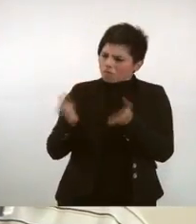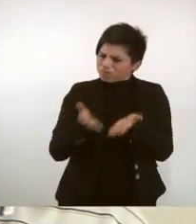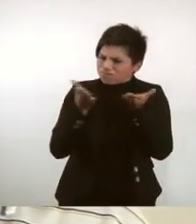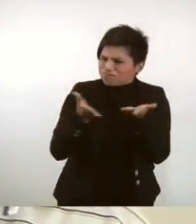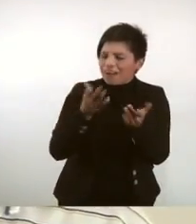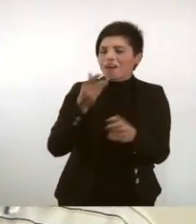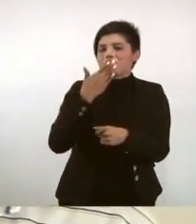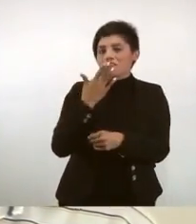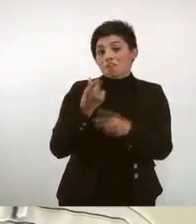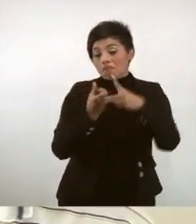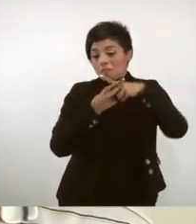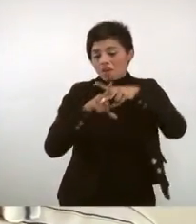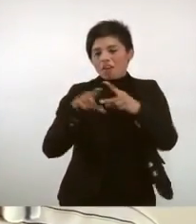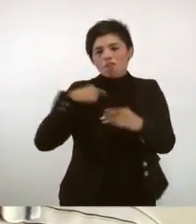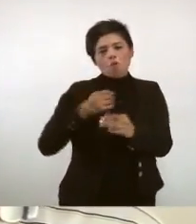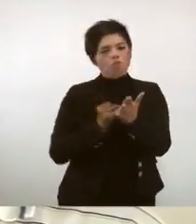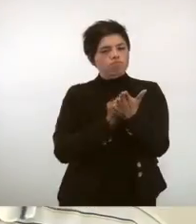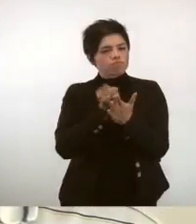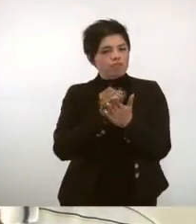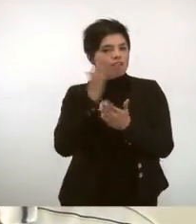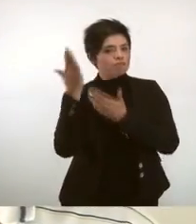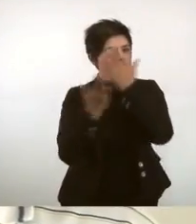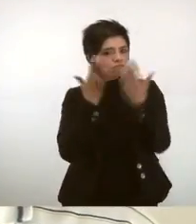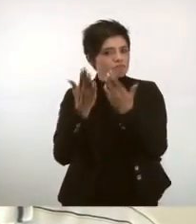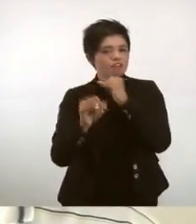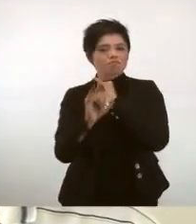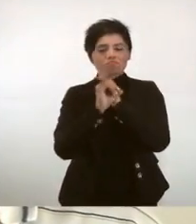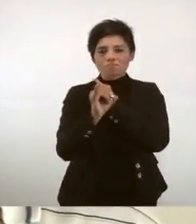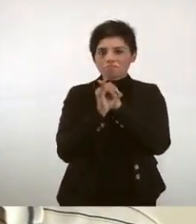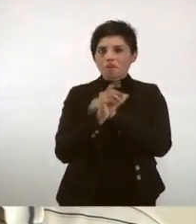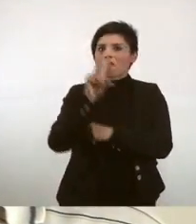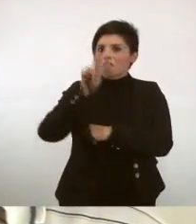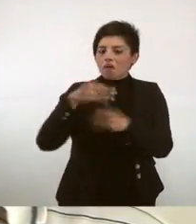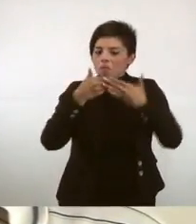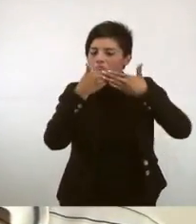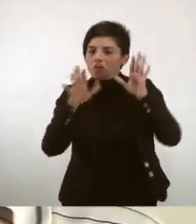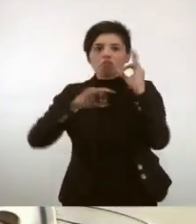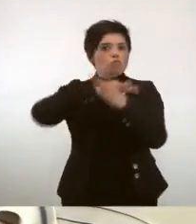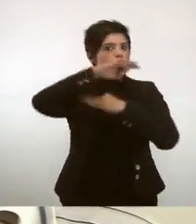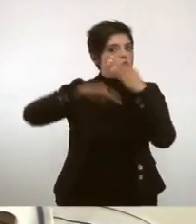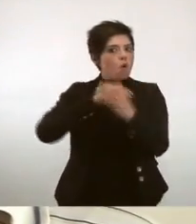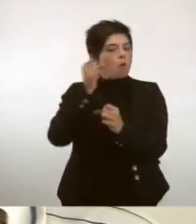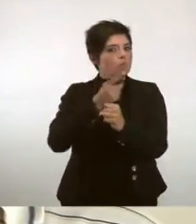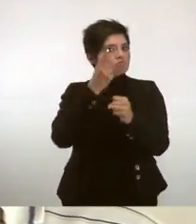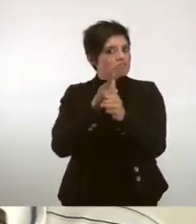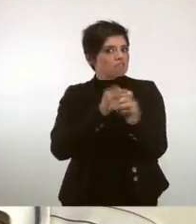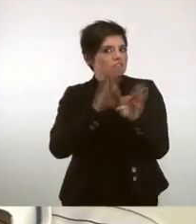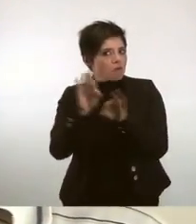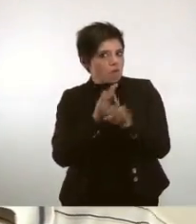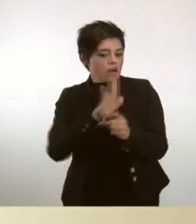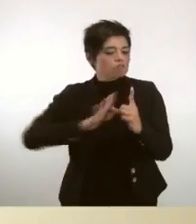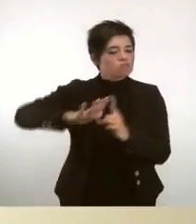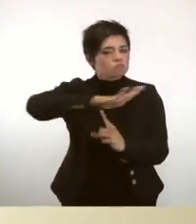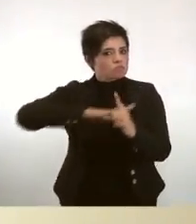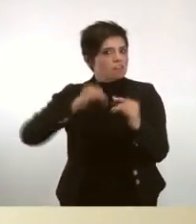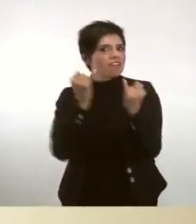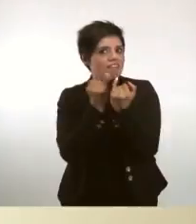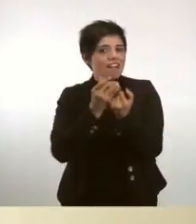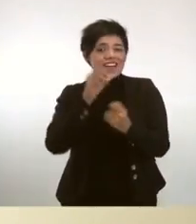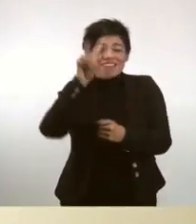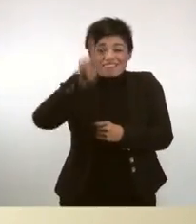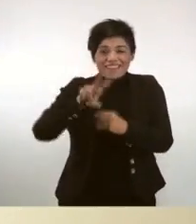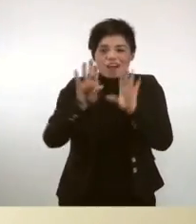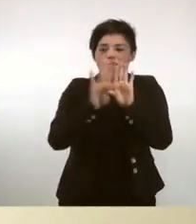Desde el principio que decidí estar estudiando virtualmente, se me abrieron las posibilidades laborales, sociales. Hacer a